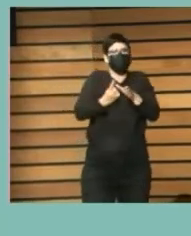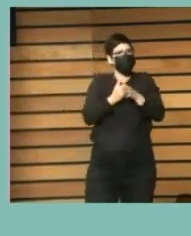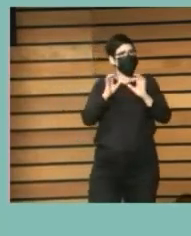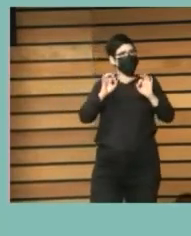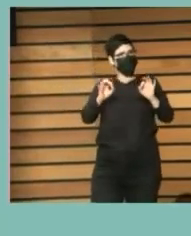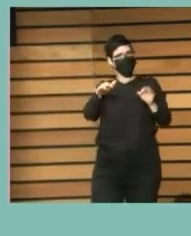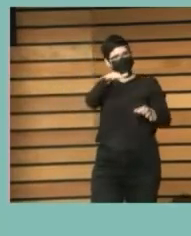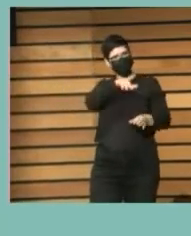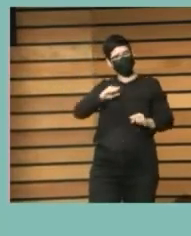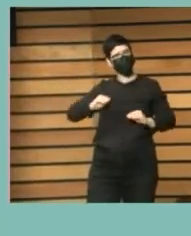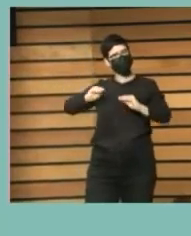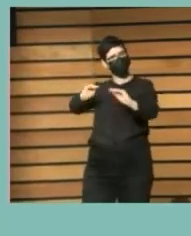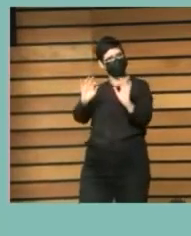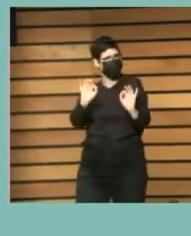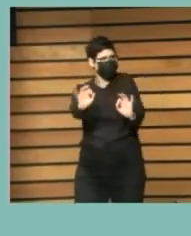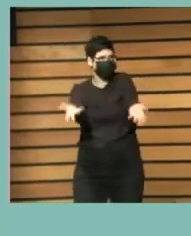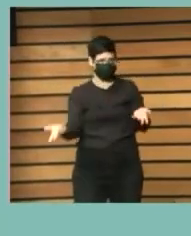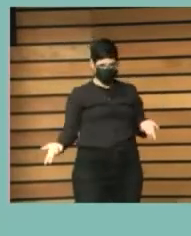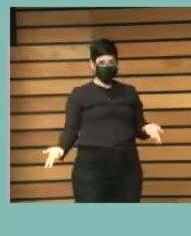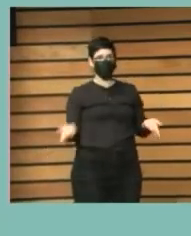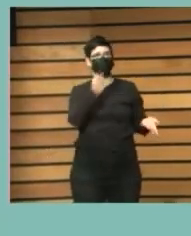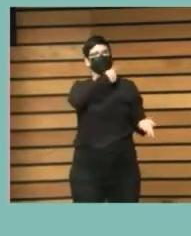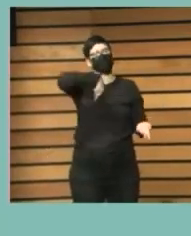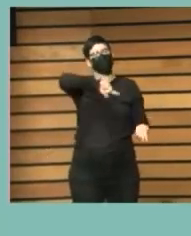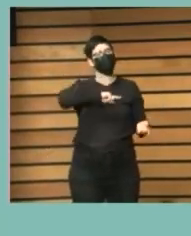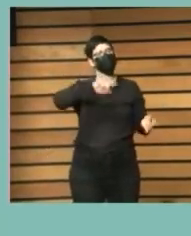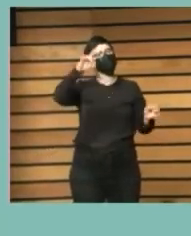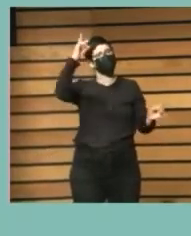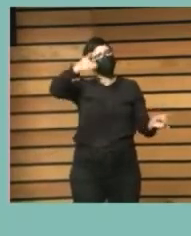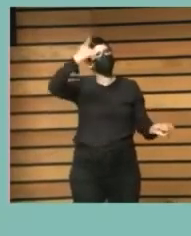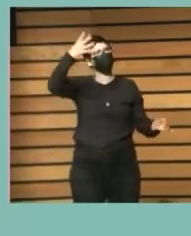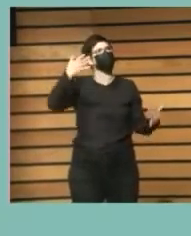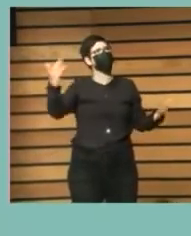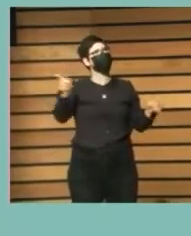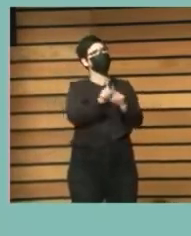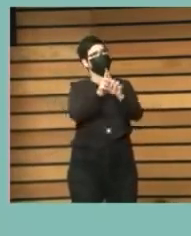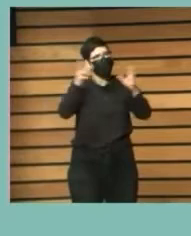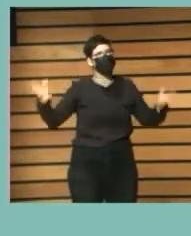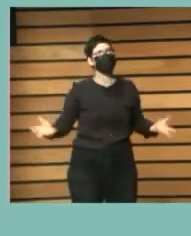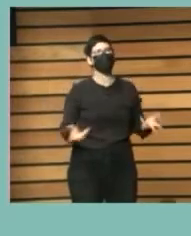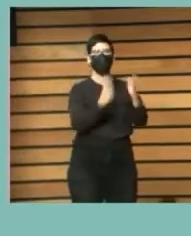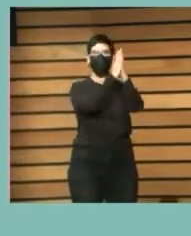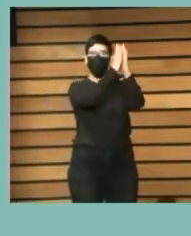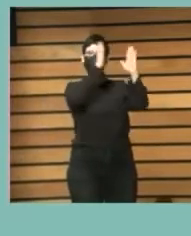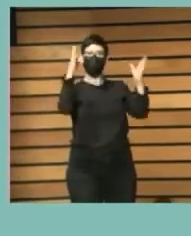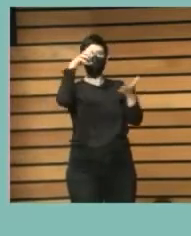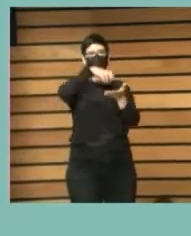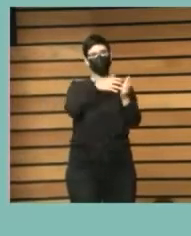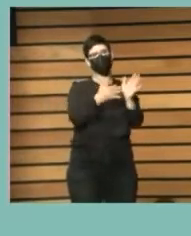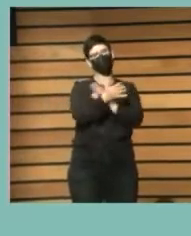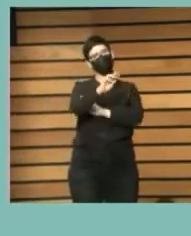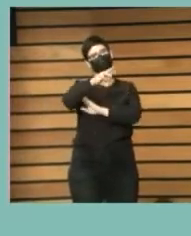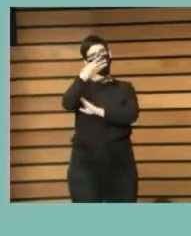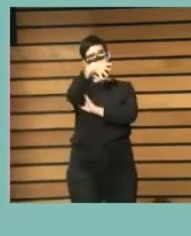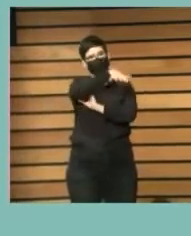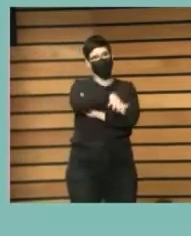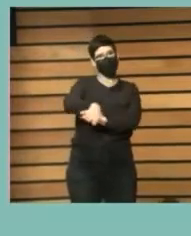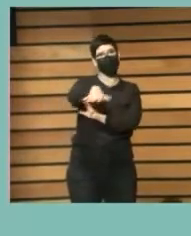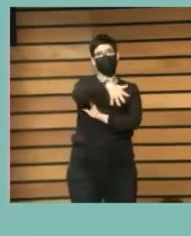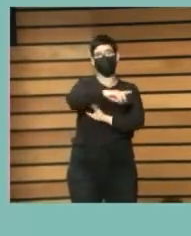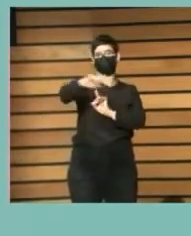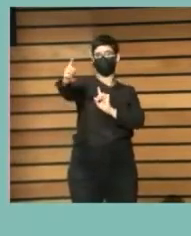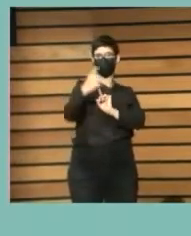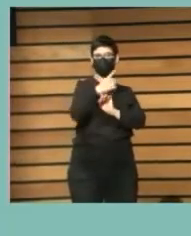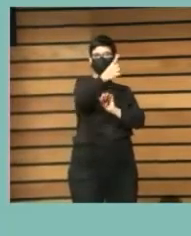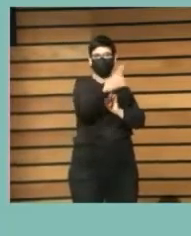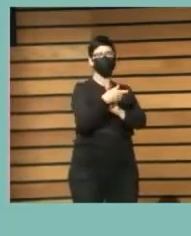y la idea nuestra idea siempre ha sido potenciar la biblioteca como ese tercer lugar en el que se permita el intercambio